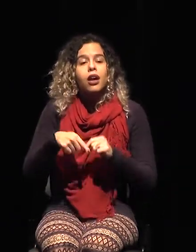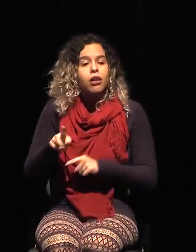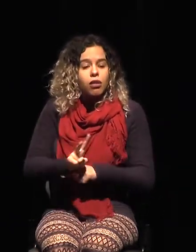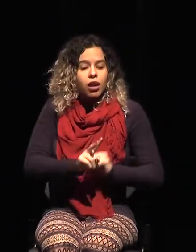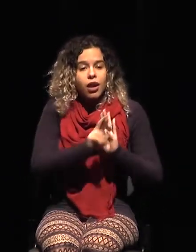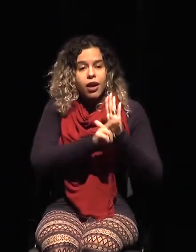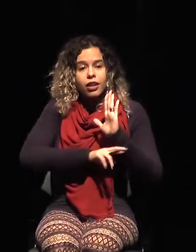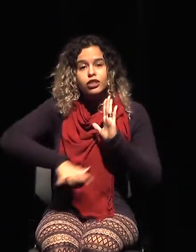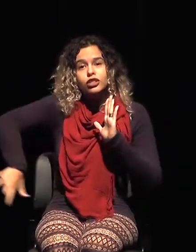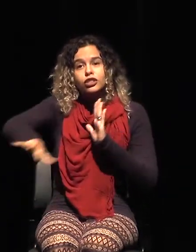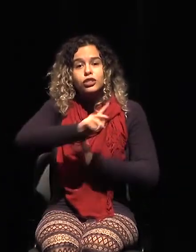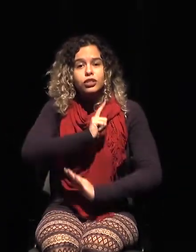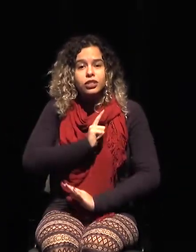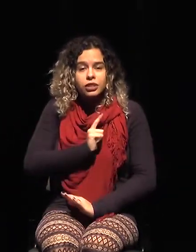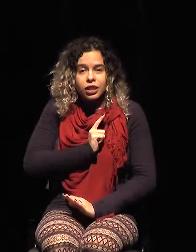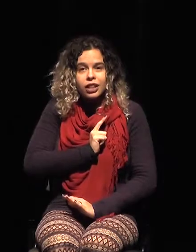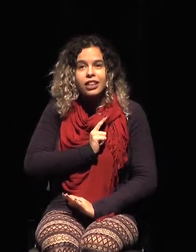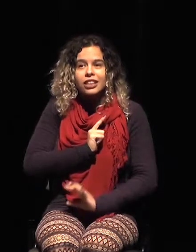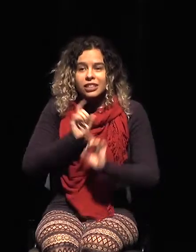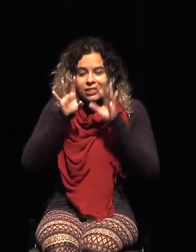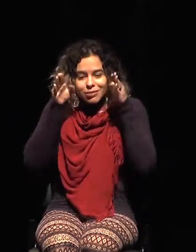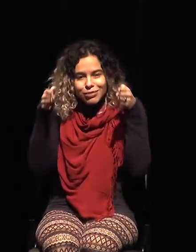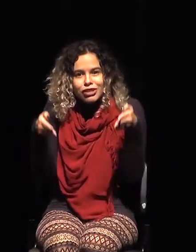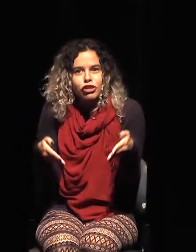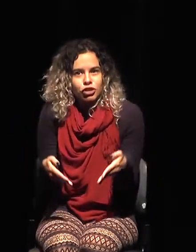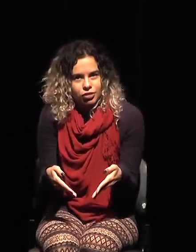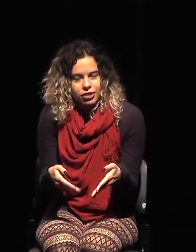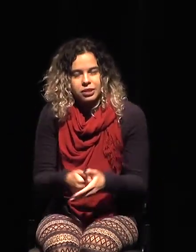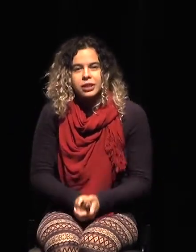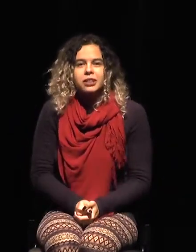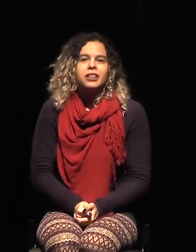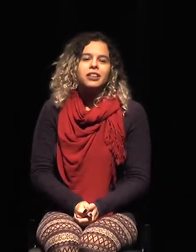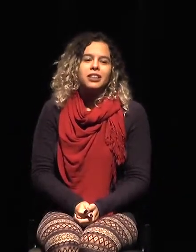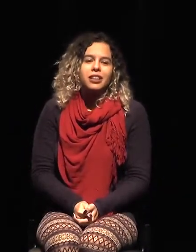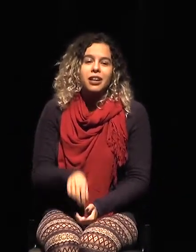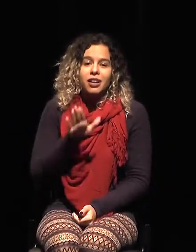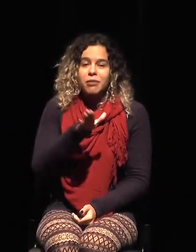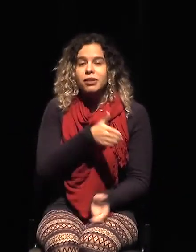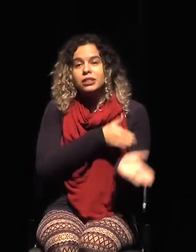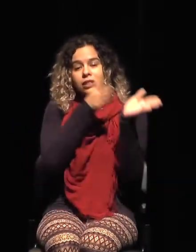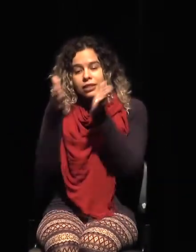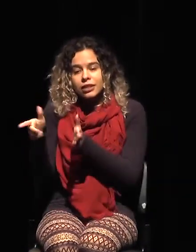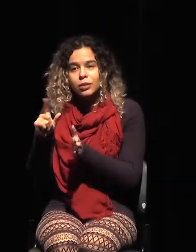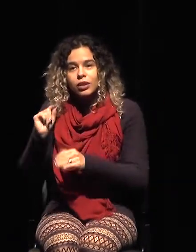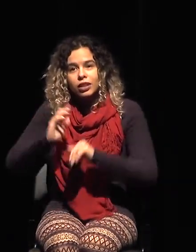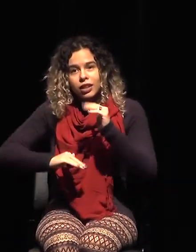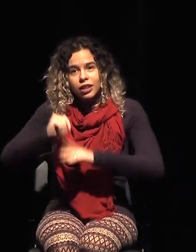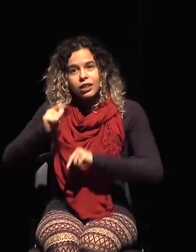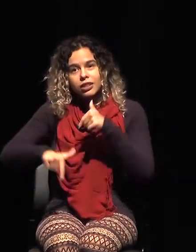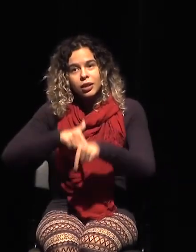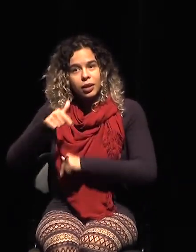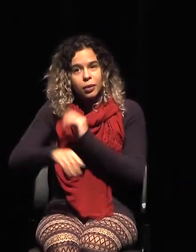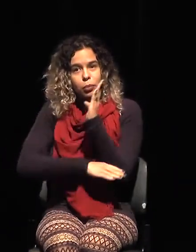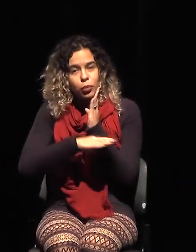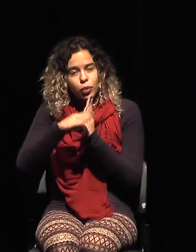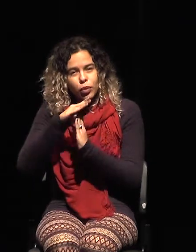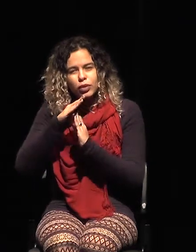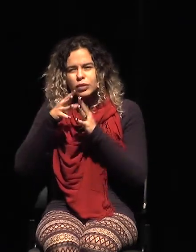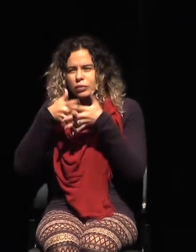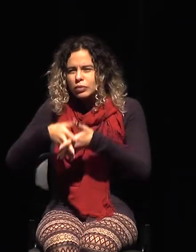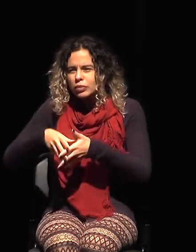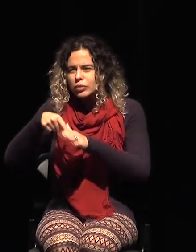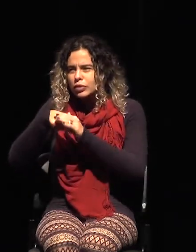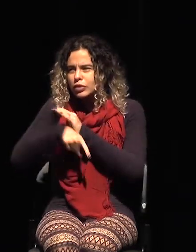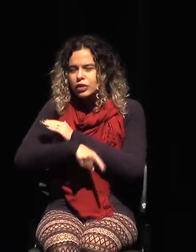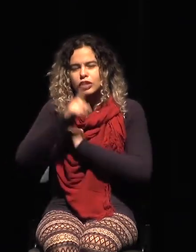tantas especificidades. Por otra parte, también esa actuación burocrática es muy tensa porque hay una tensión. Y esa tensión está